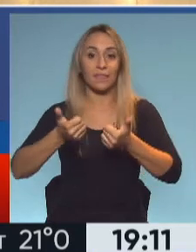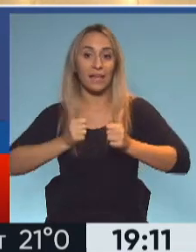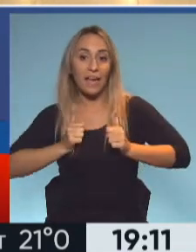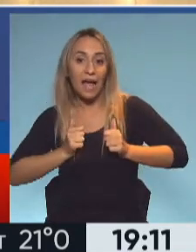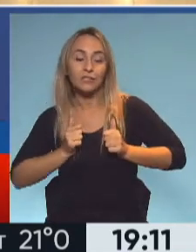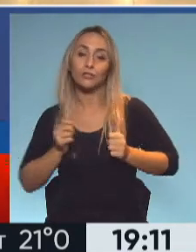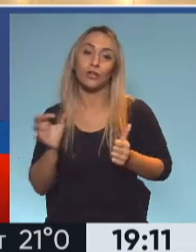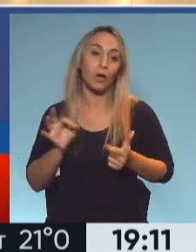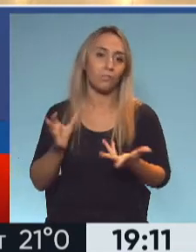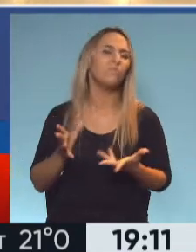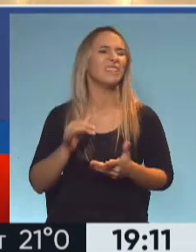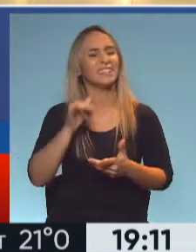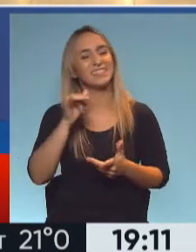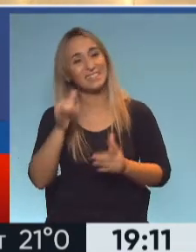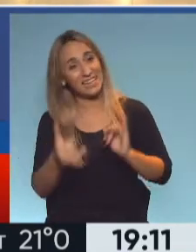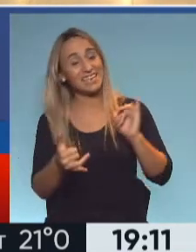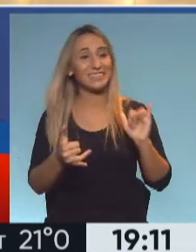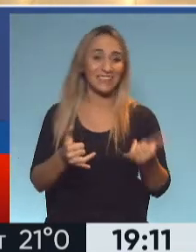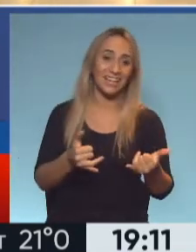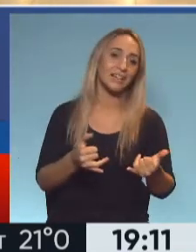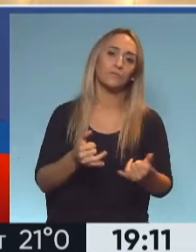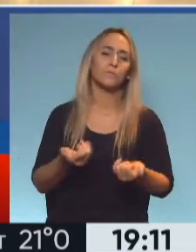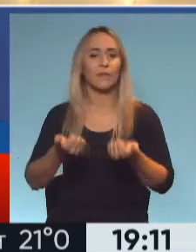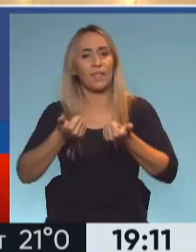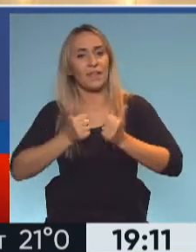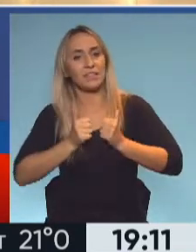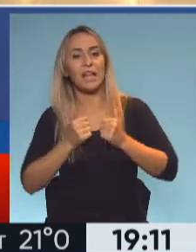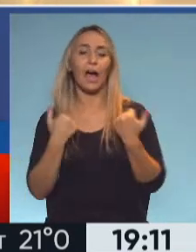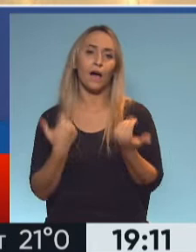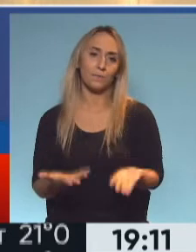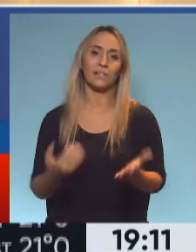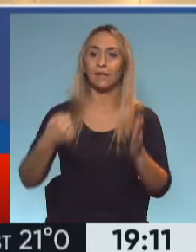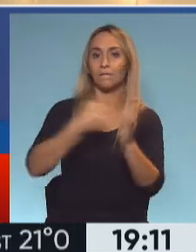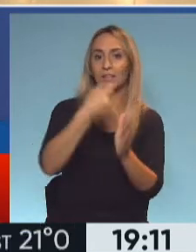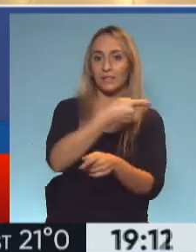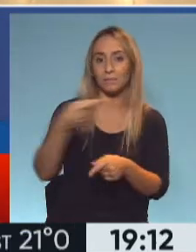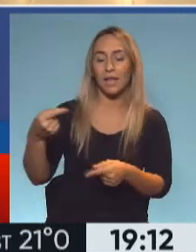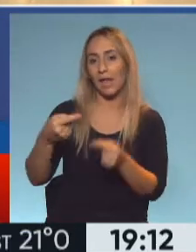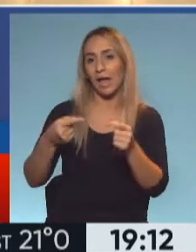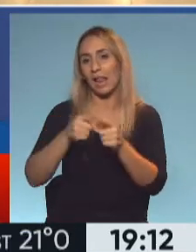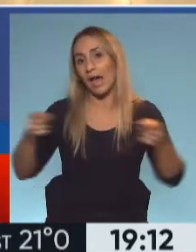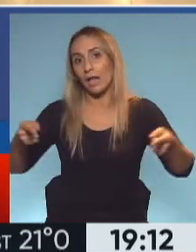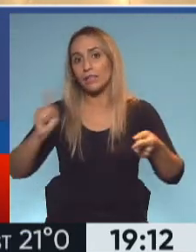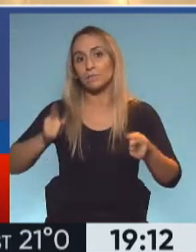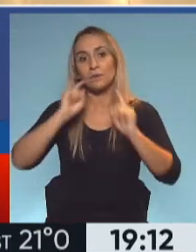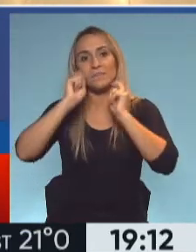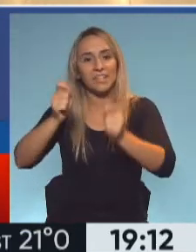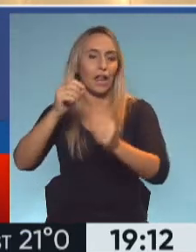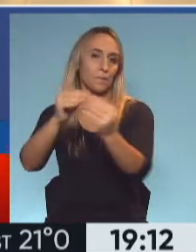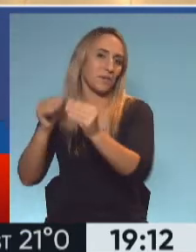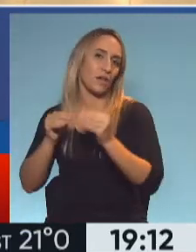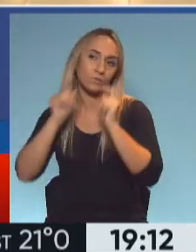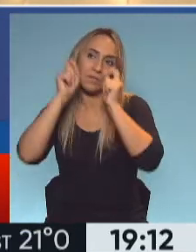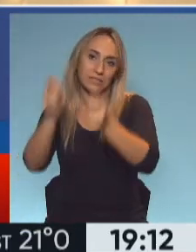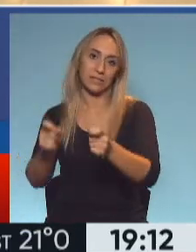Semana Santa. Sí, un poco de todo. Descansar un poco, aprovechar el fin de largo y visitar amigos. Visitar amigos. Bueno,